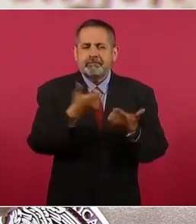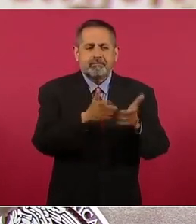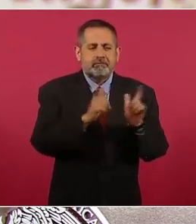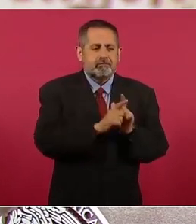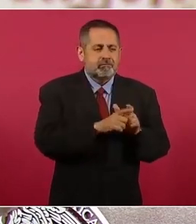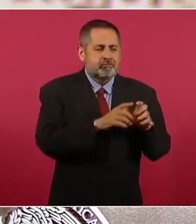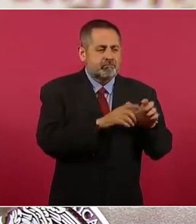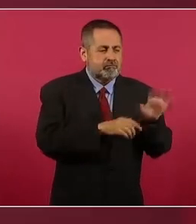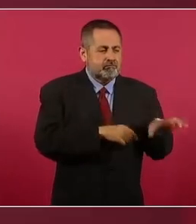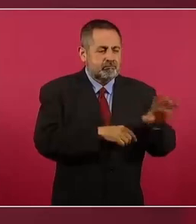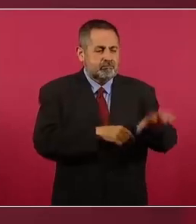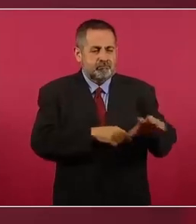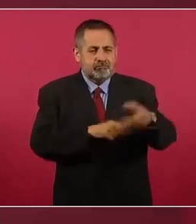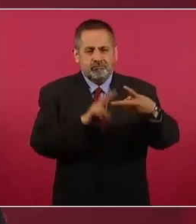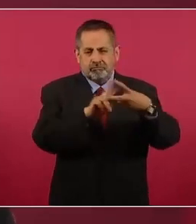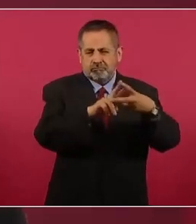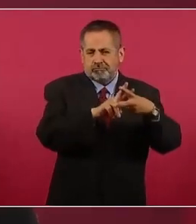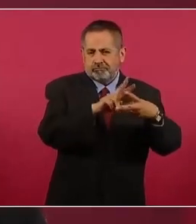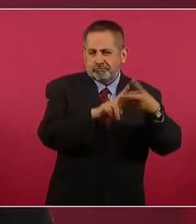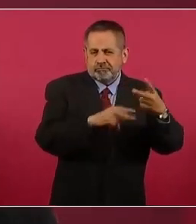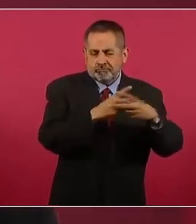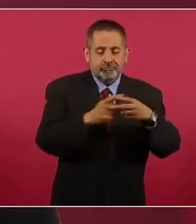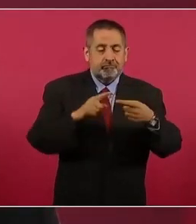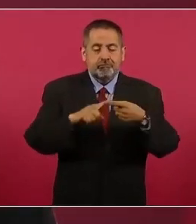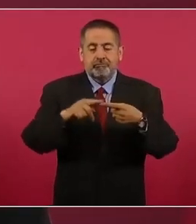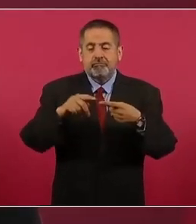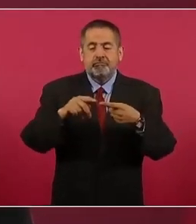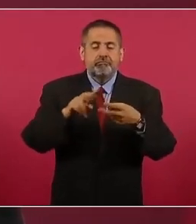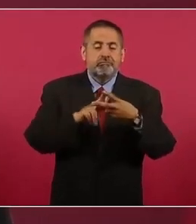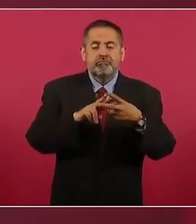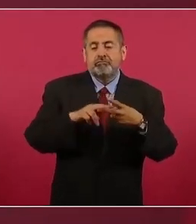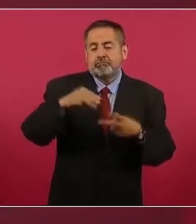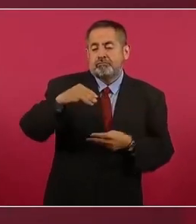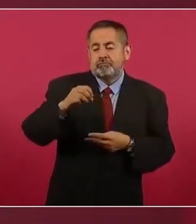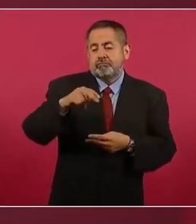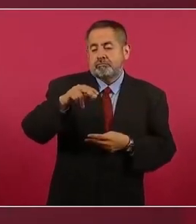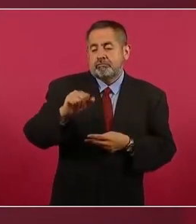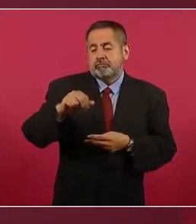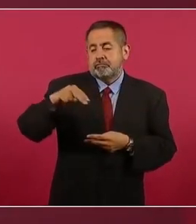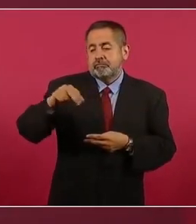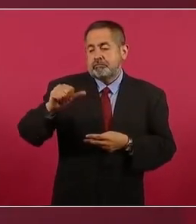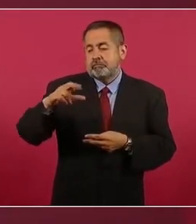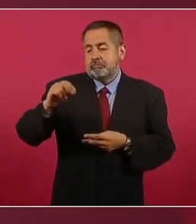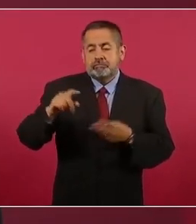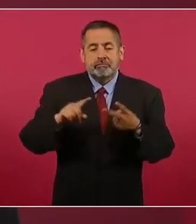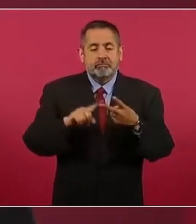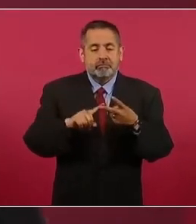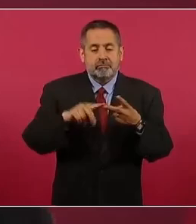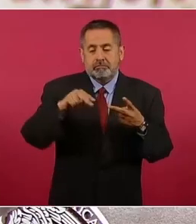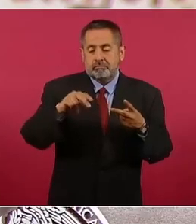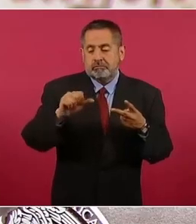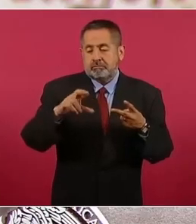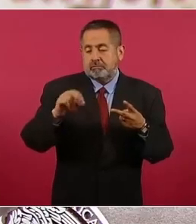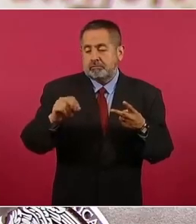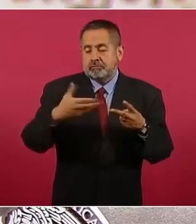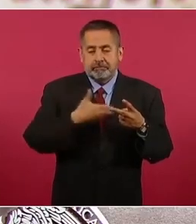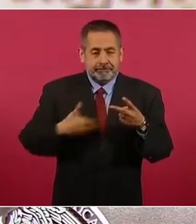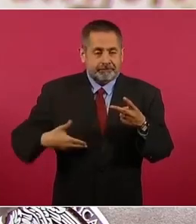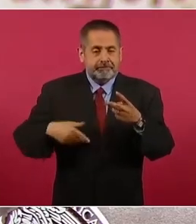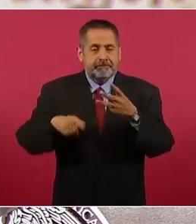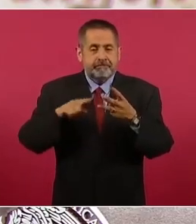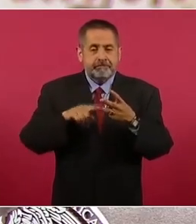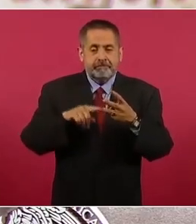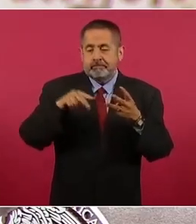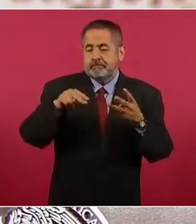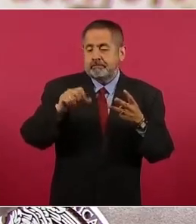uno alrededor de Morena narco partido, otro de narco presidente y otro que vincula al narco con los estados